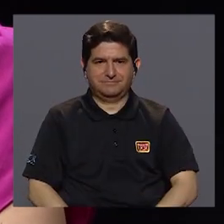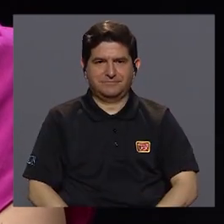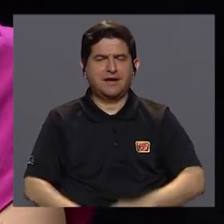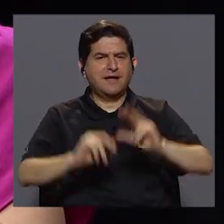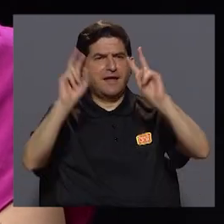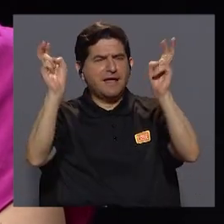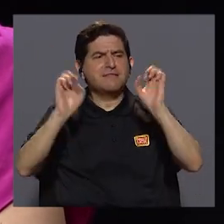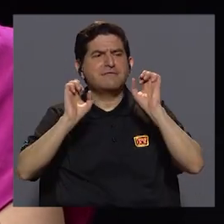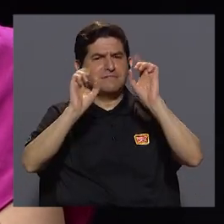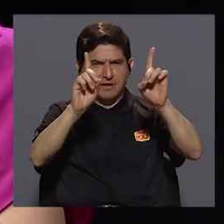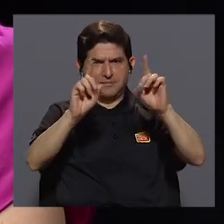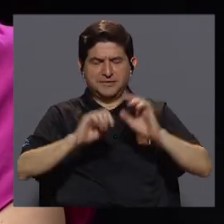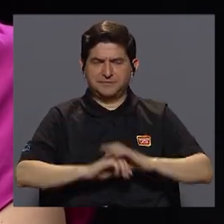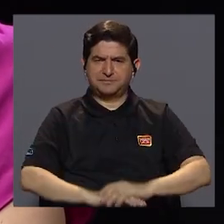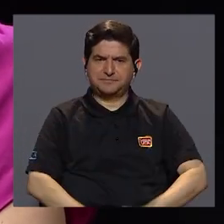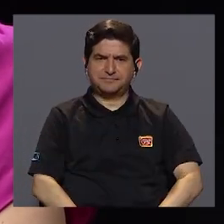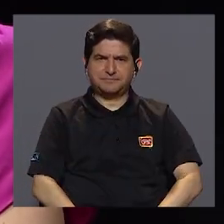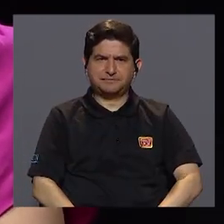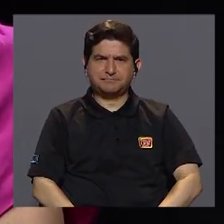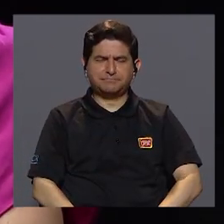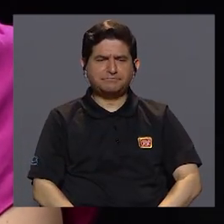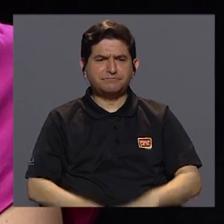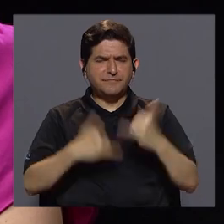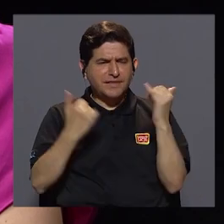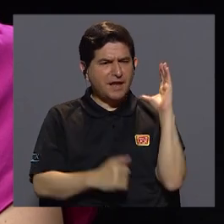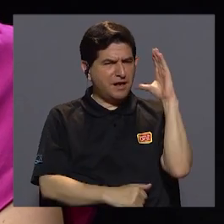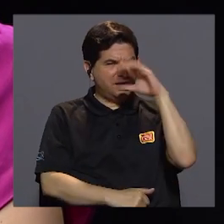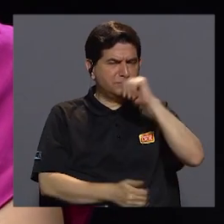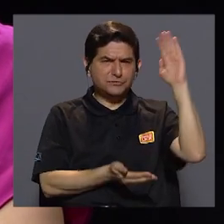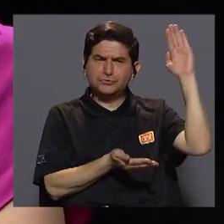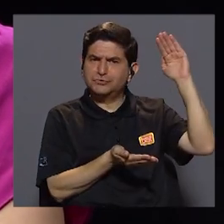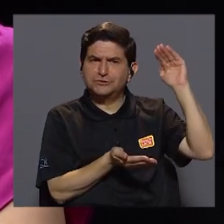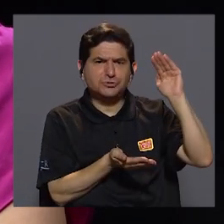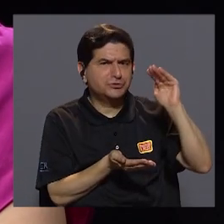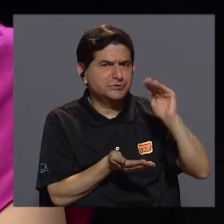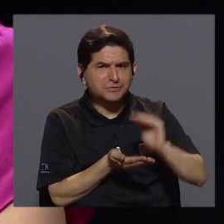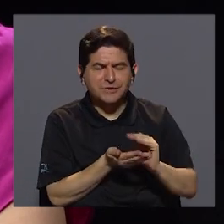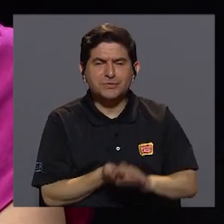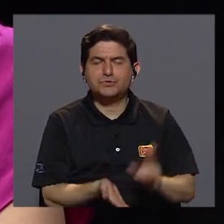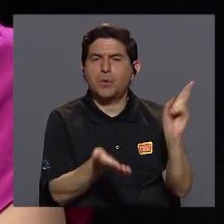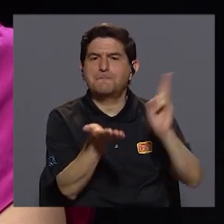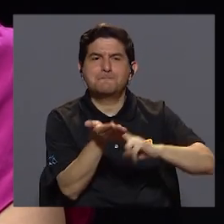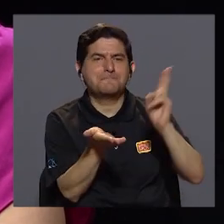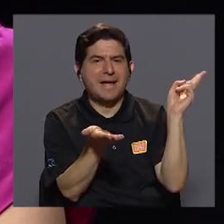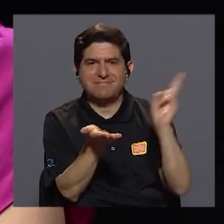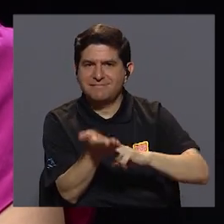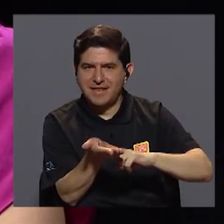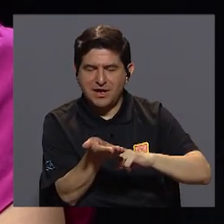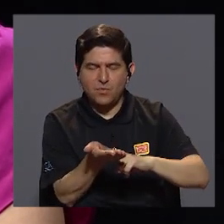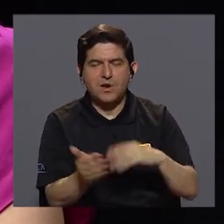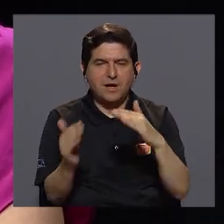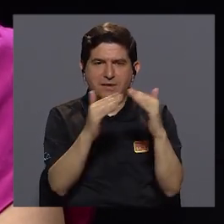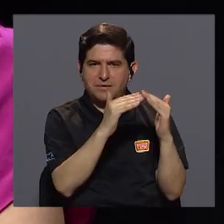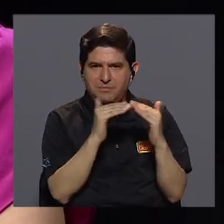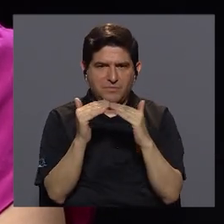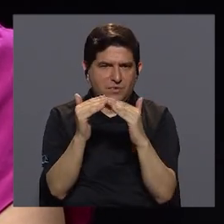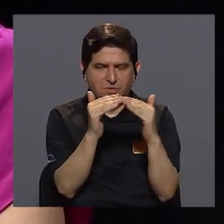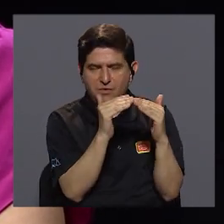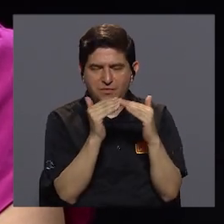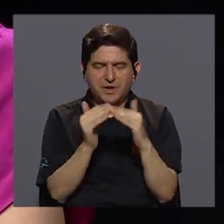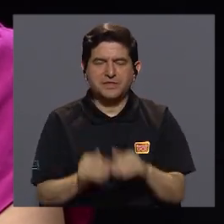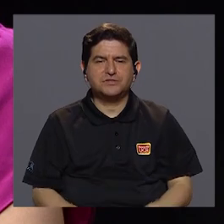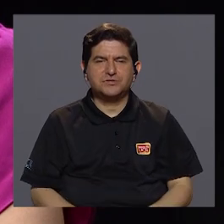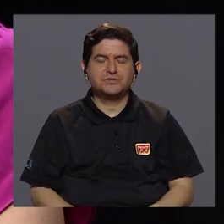materia de educación se ha observado una disminución en la matrícula de la población que